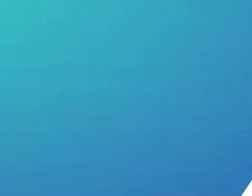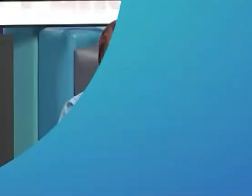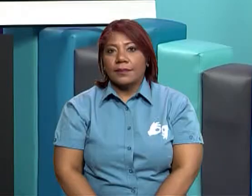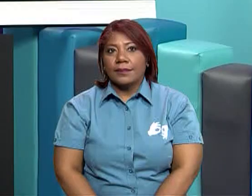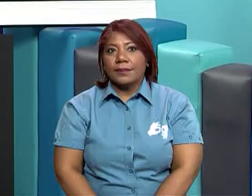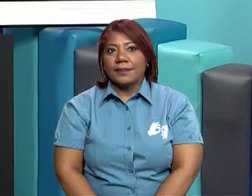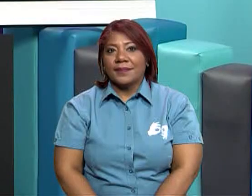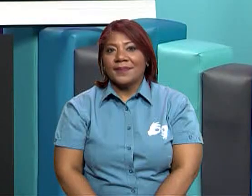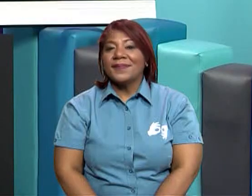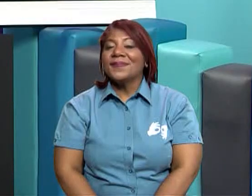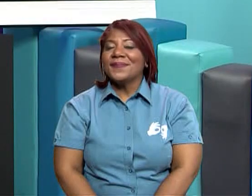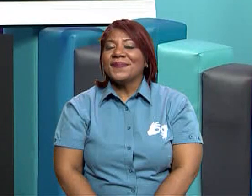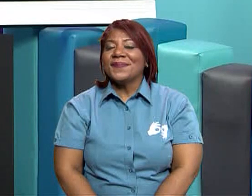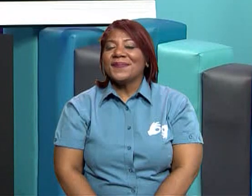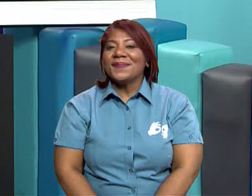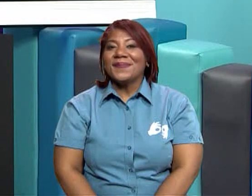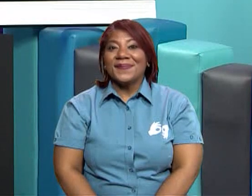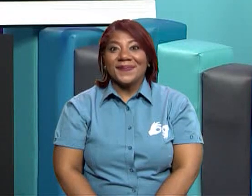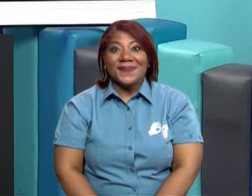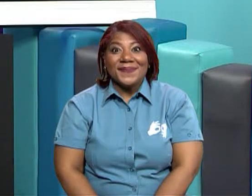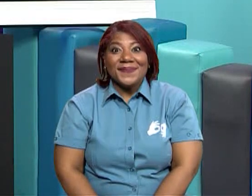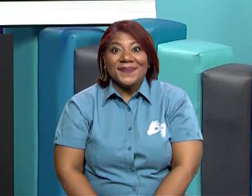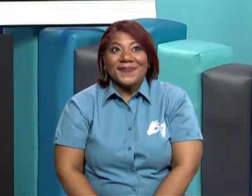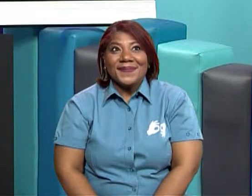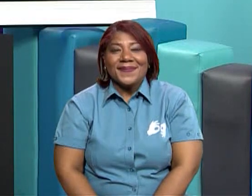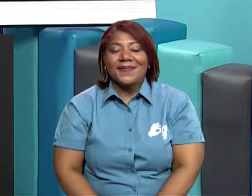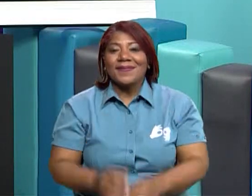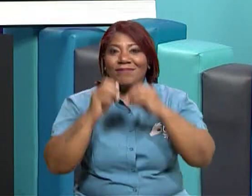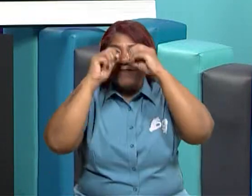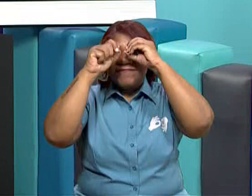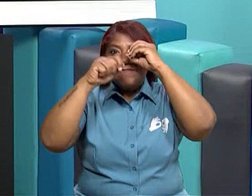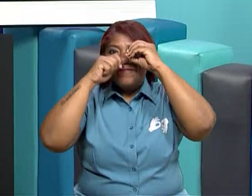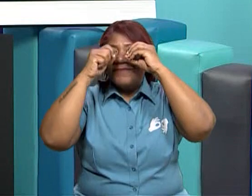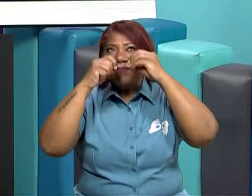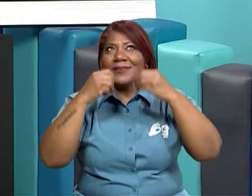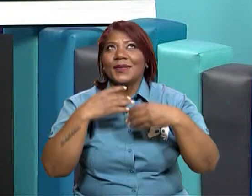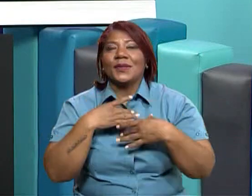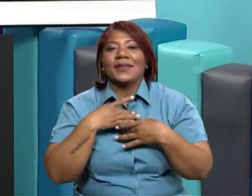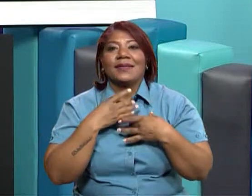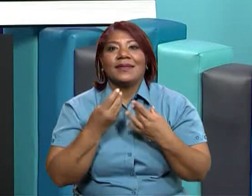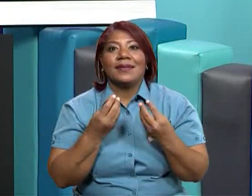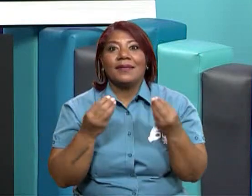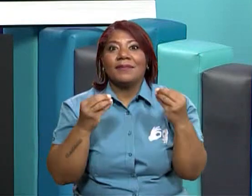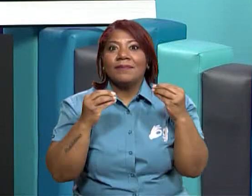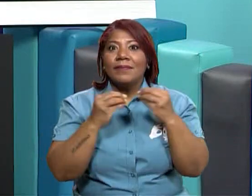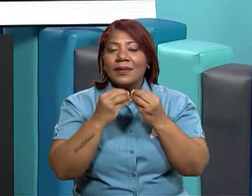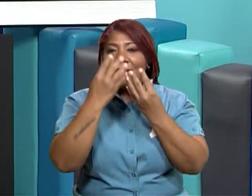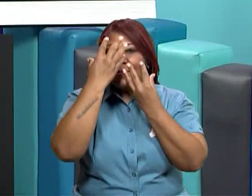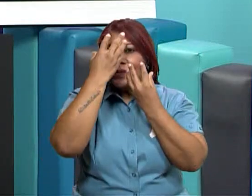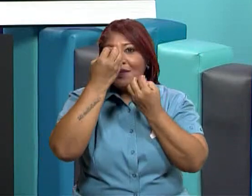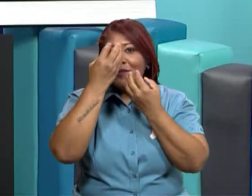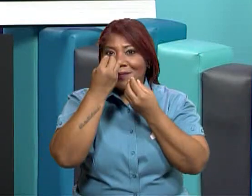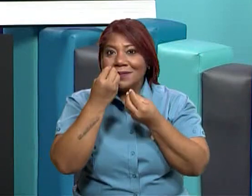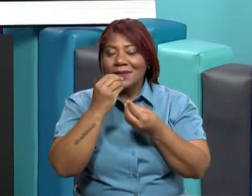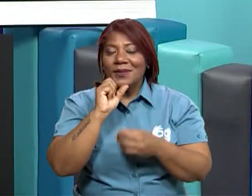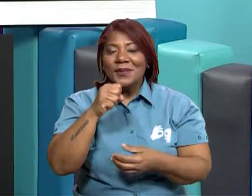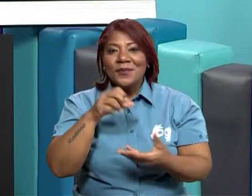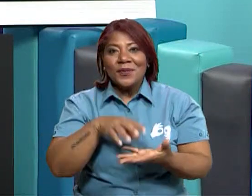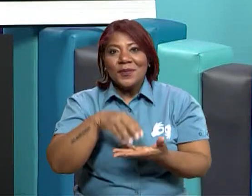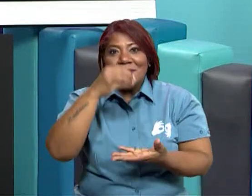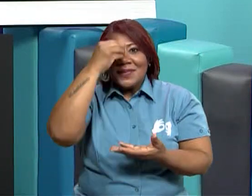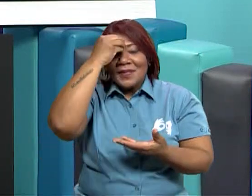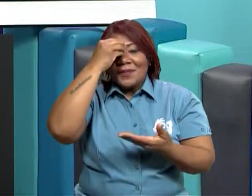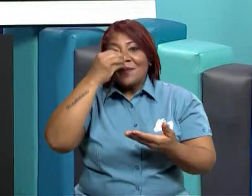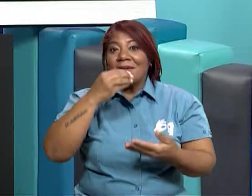Bien, chicos, ¿vieron qué interesante? Aprendimos cositas nuevas, detalles nuevos, que son importantes conocer acerca de